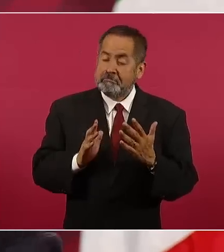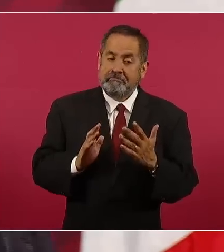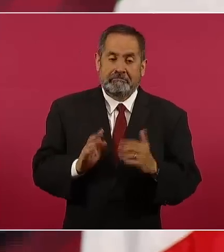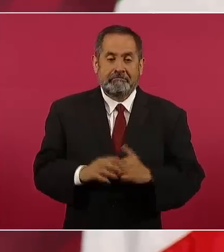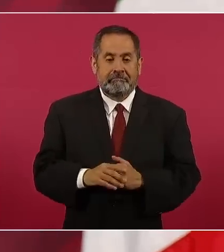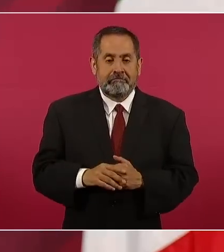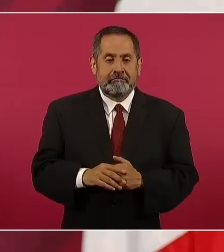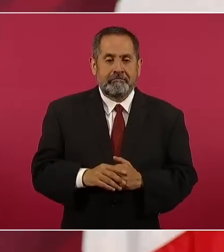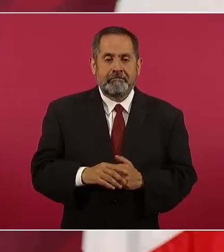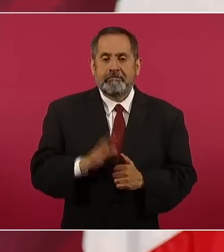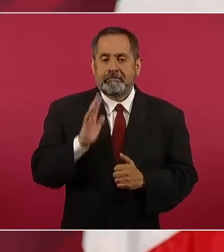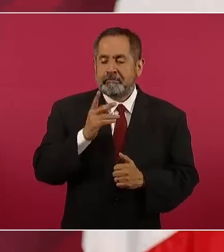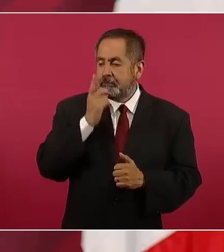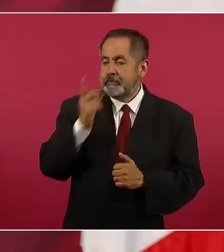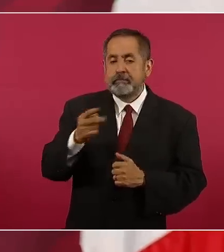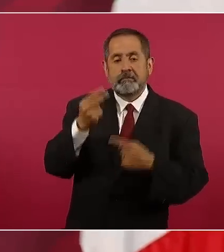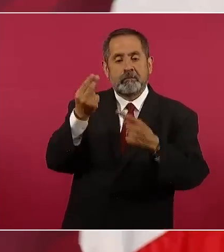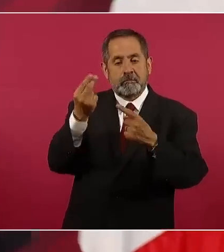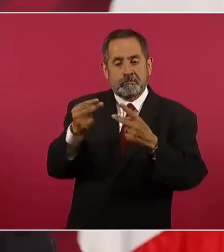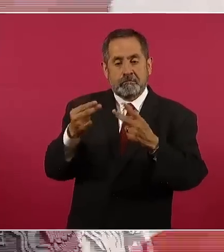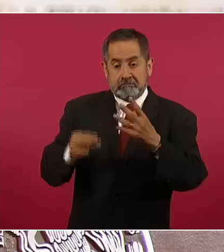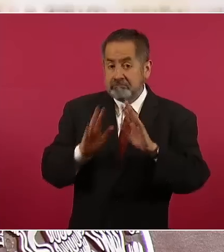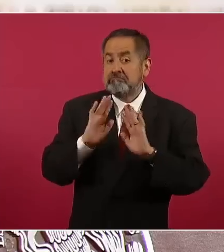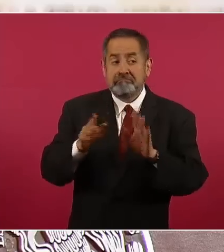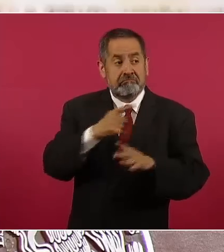¿Ya dieron los nombres?